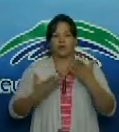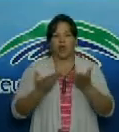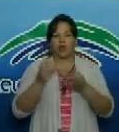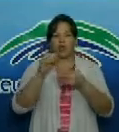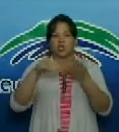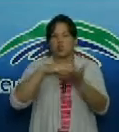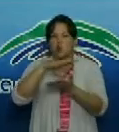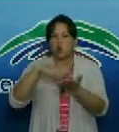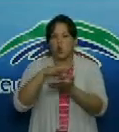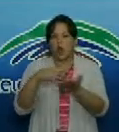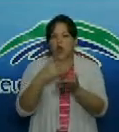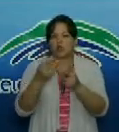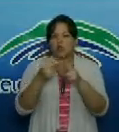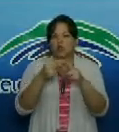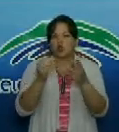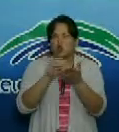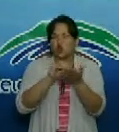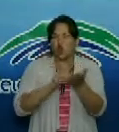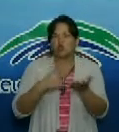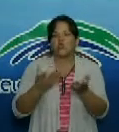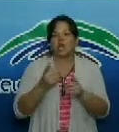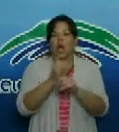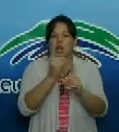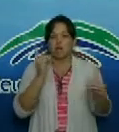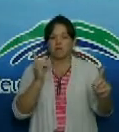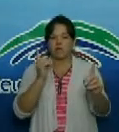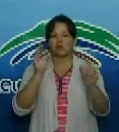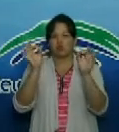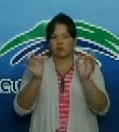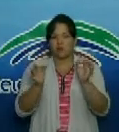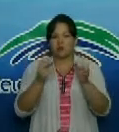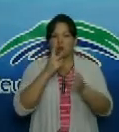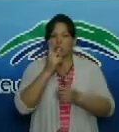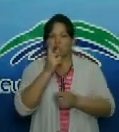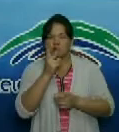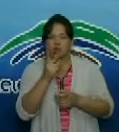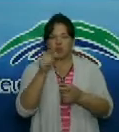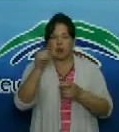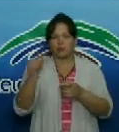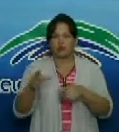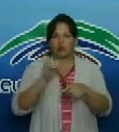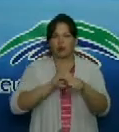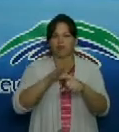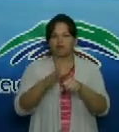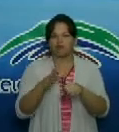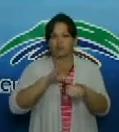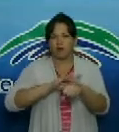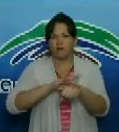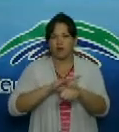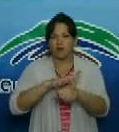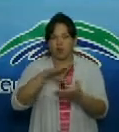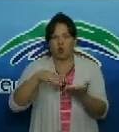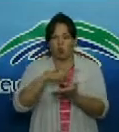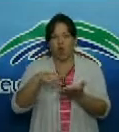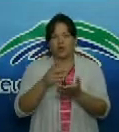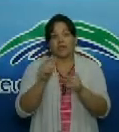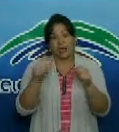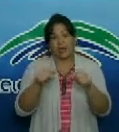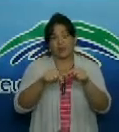centros de aislamiento instituciones médicas para la atención a pacientes con la COVID-19 y zonas en cuarentena